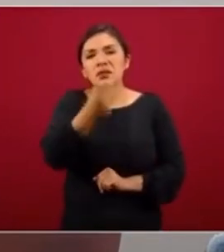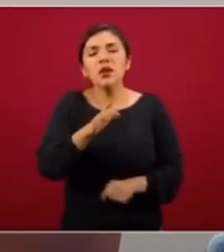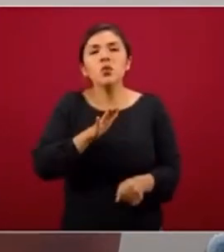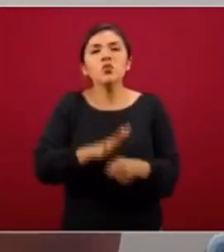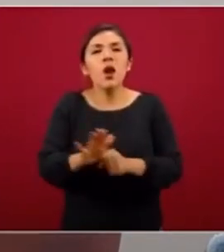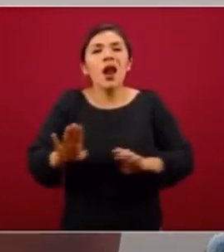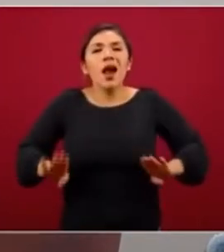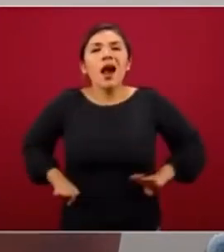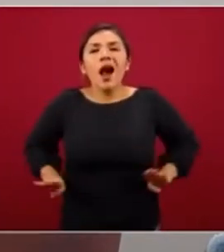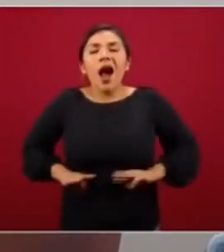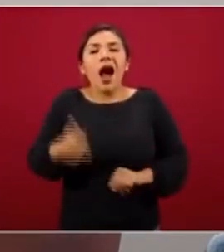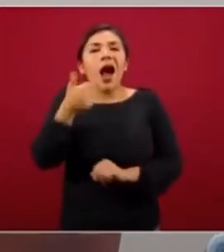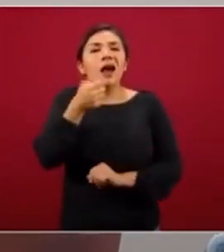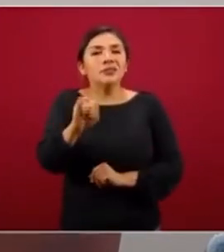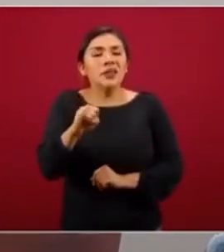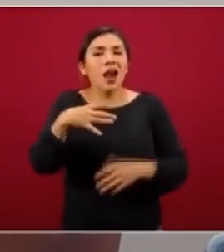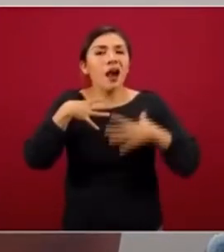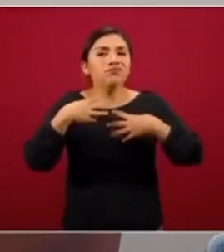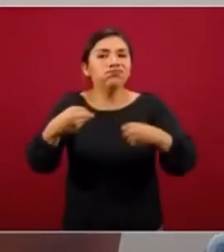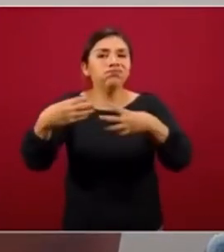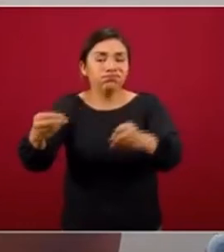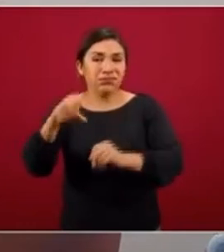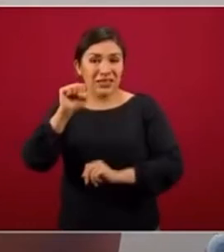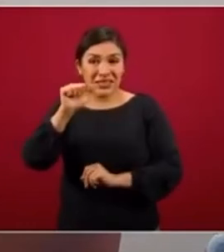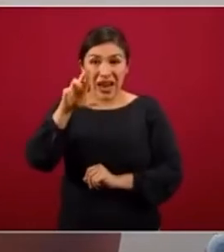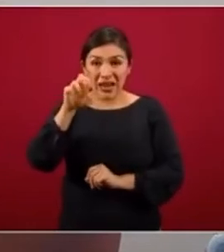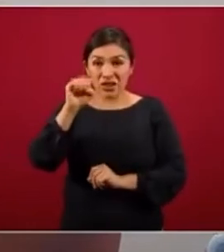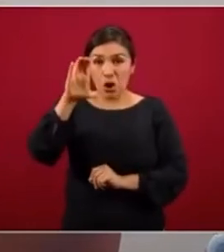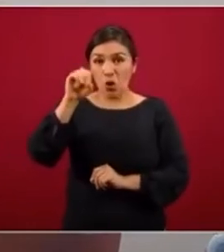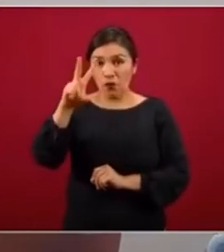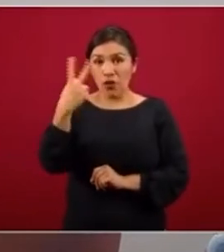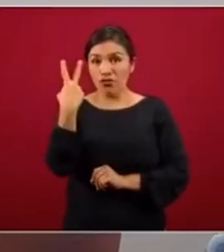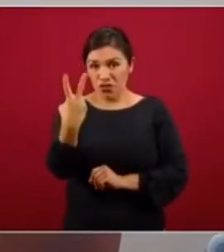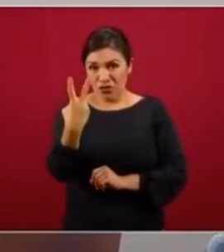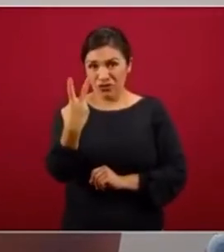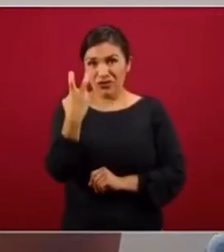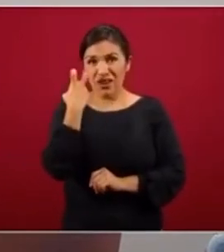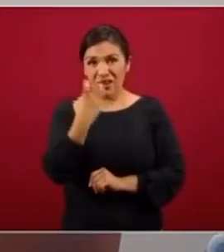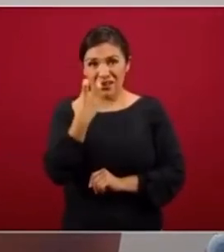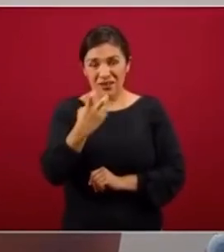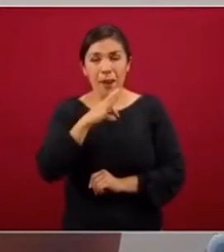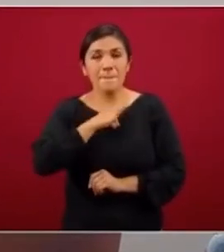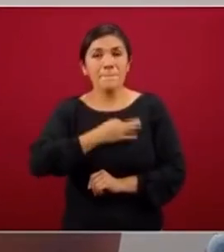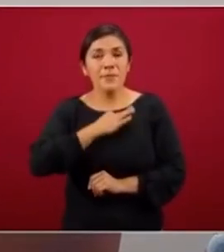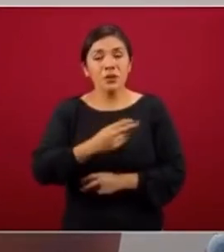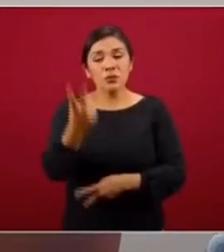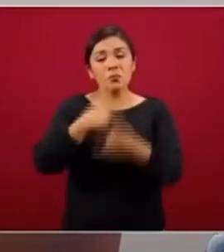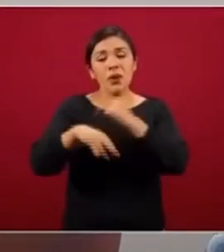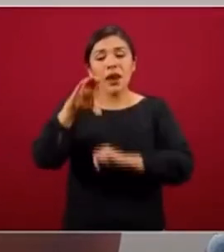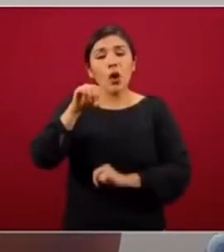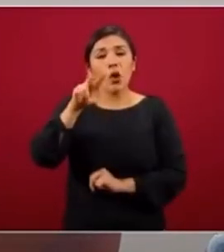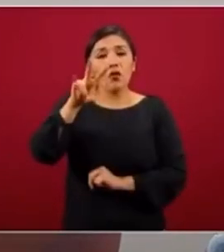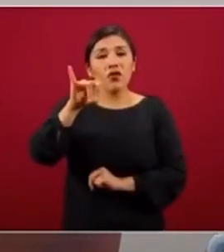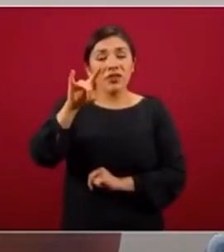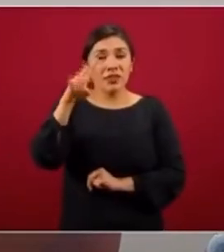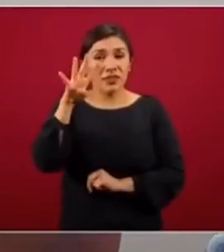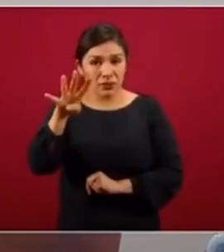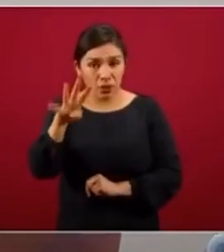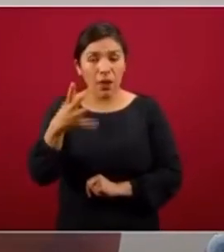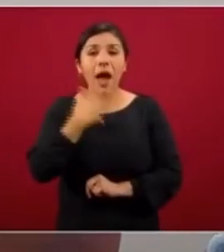de transmisión de SARS-CoV-2, que es el virus que genera COVID-19,